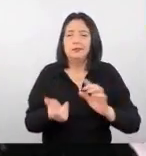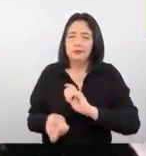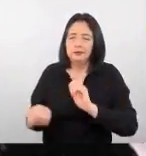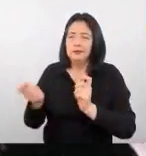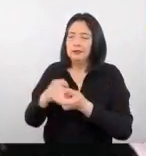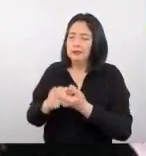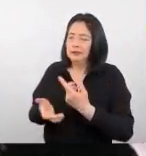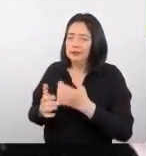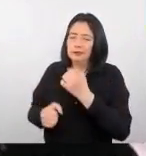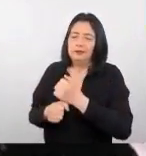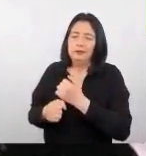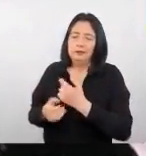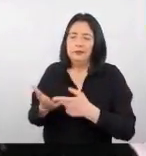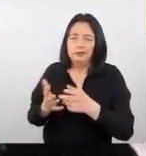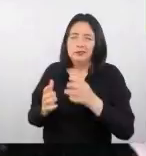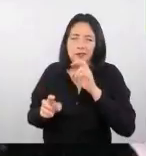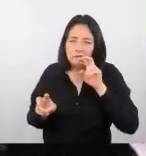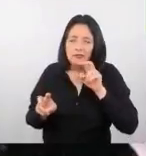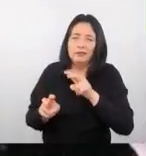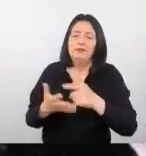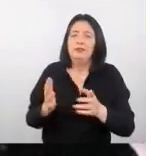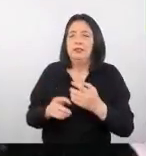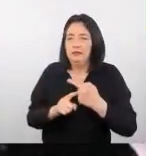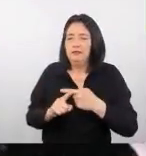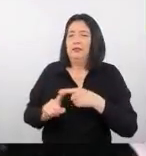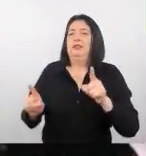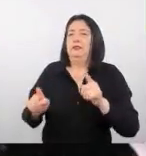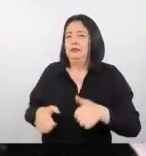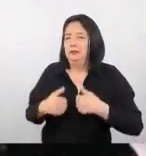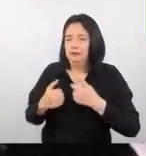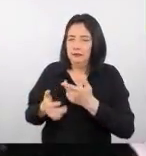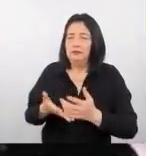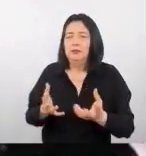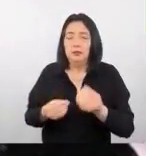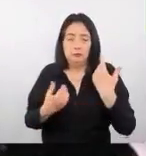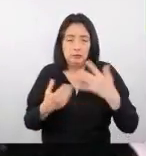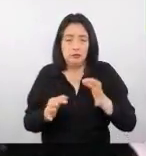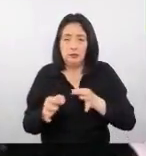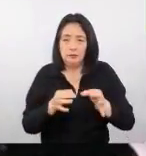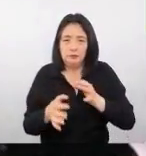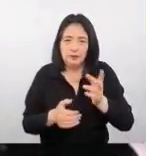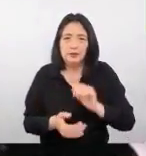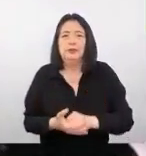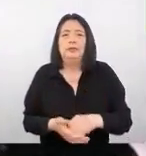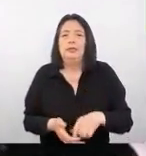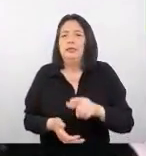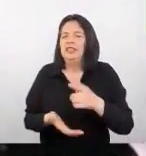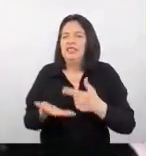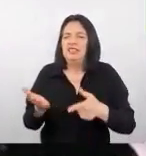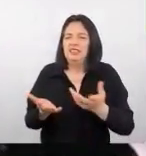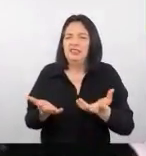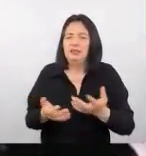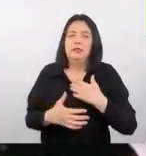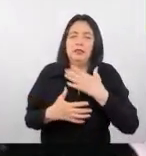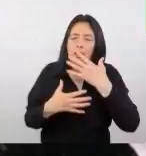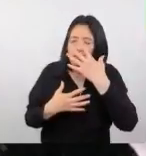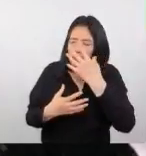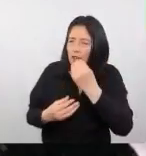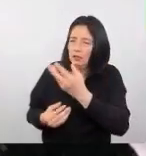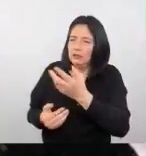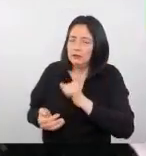ver la vida de una manera distinta como les dicen life changing es algo que va a llamar mucho